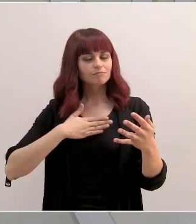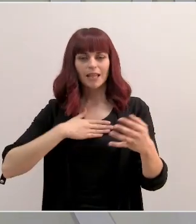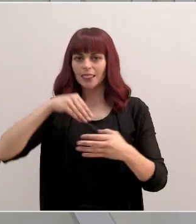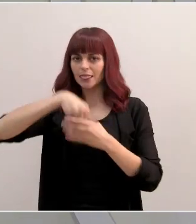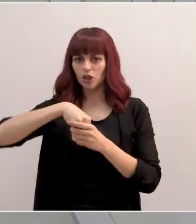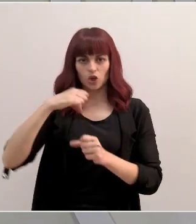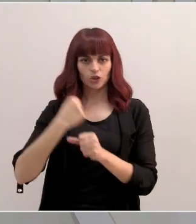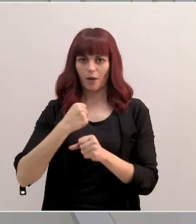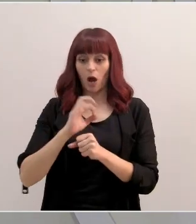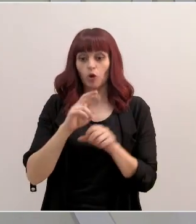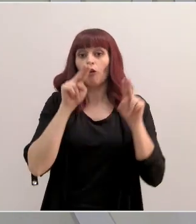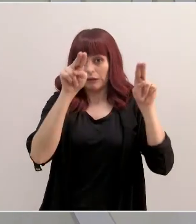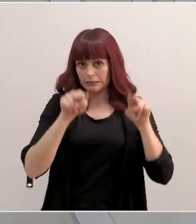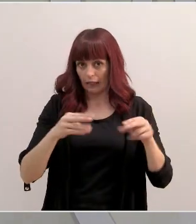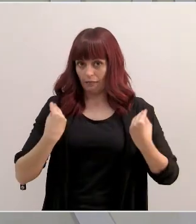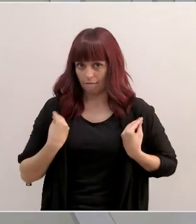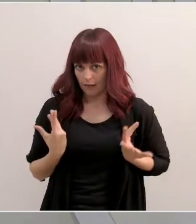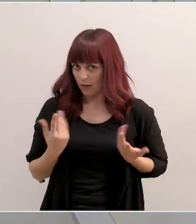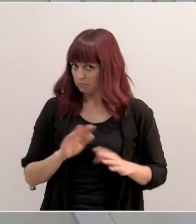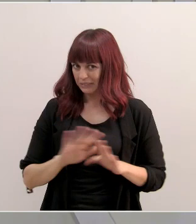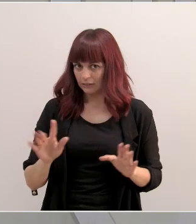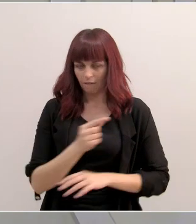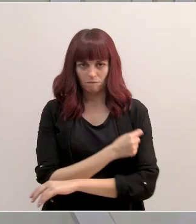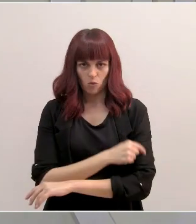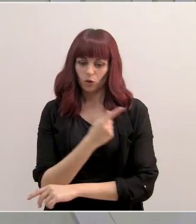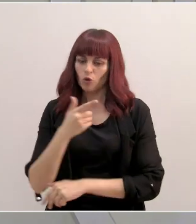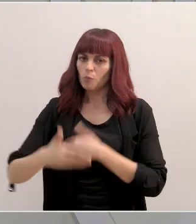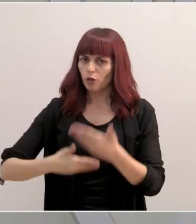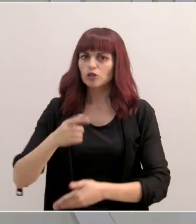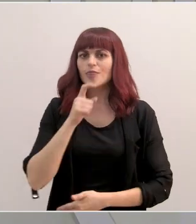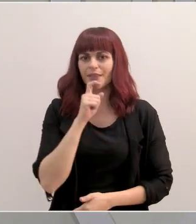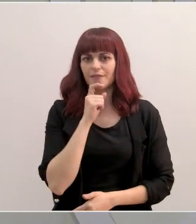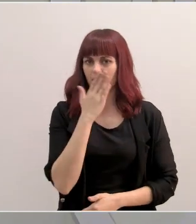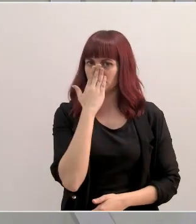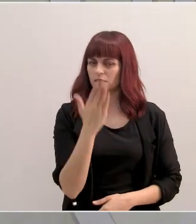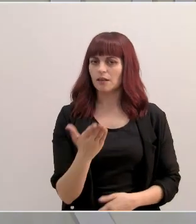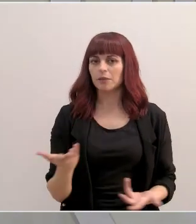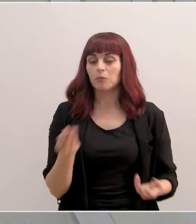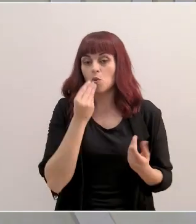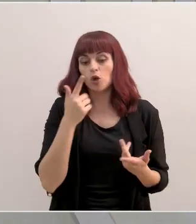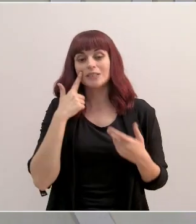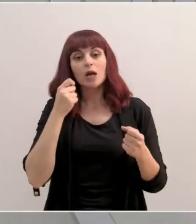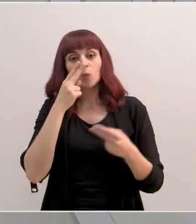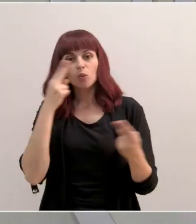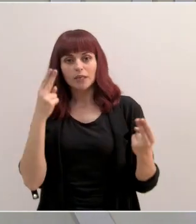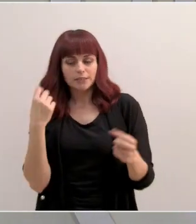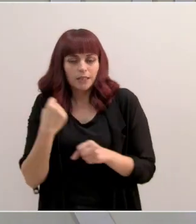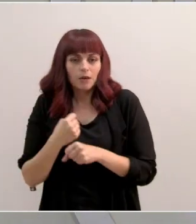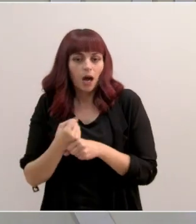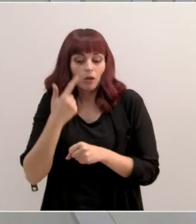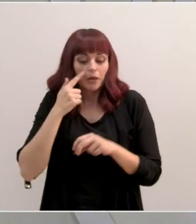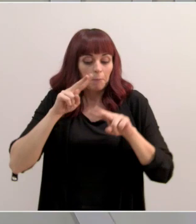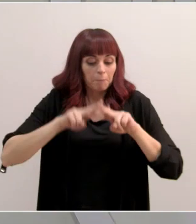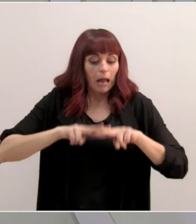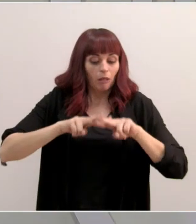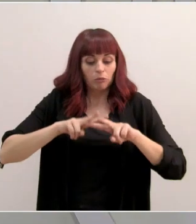o residentes que sean los que se le vacunen. Es que es un proceso difícil, sinceramente, pero que, bueno, Salud Pública está en ello y está valorando y